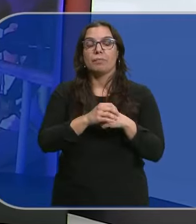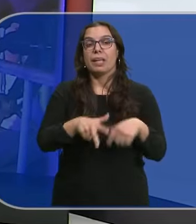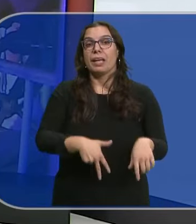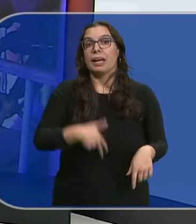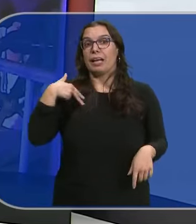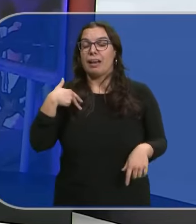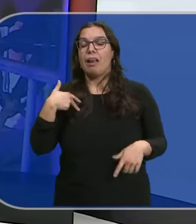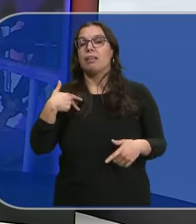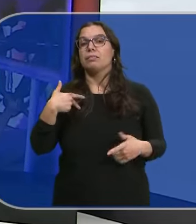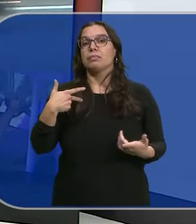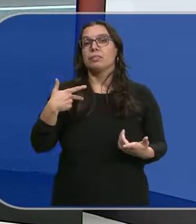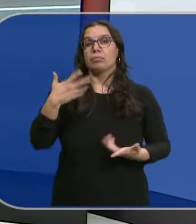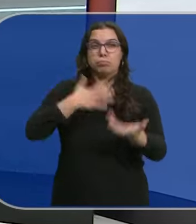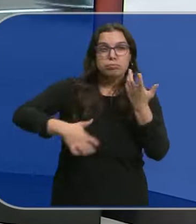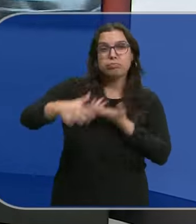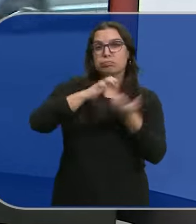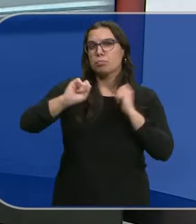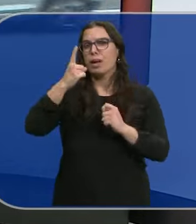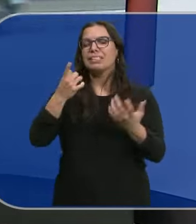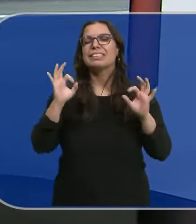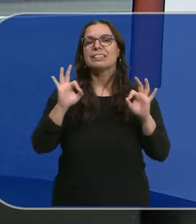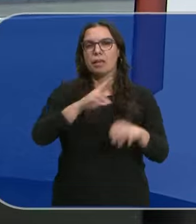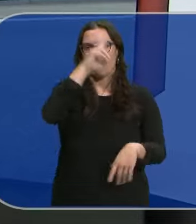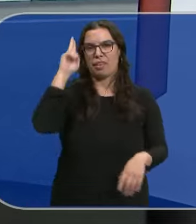generalizada solo se vio alterada en Madrid Daniel de la Fuente